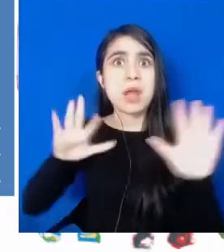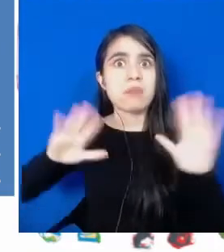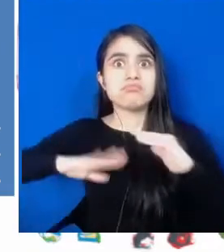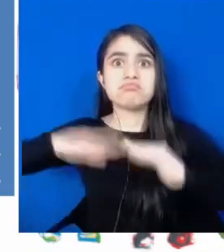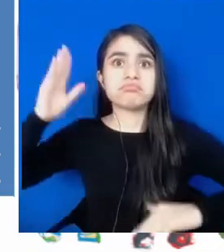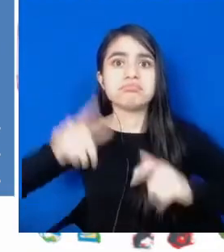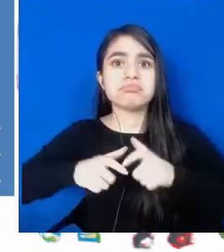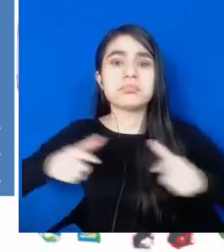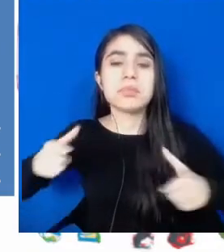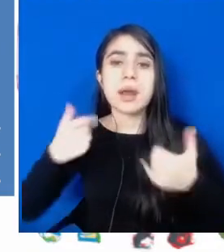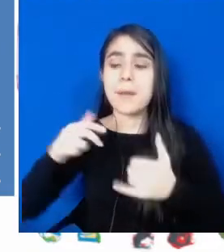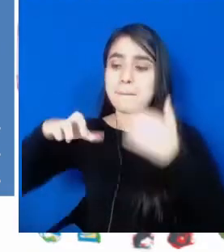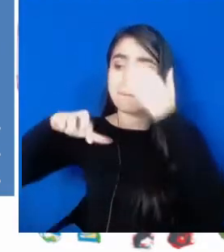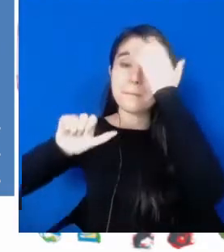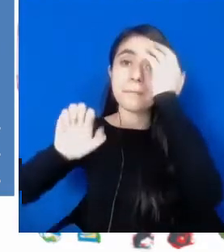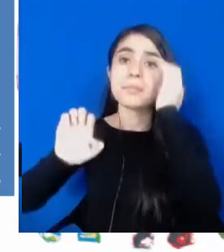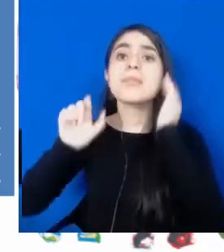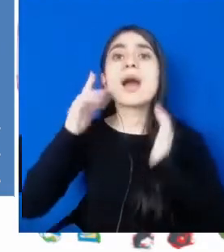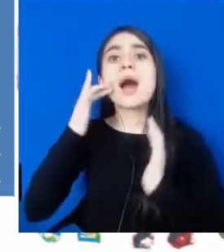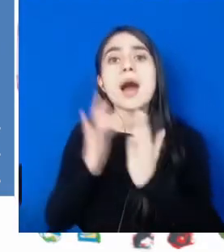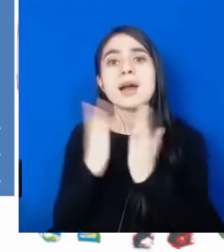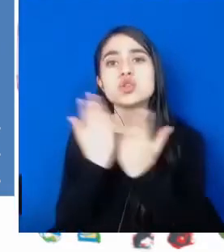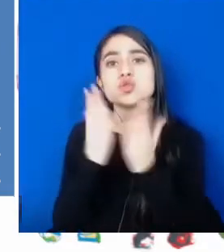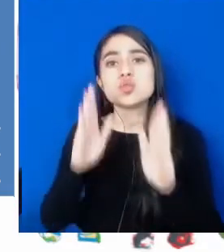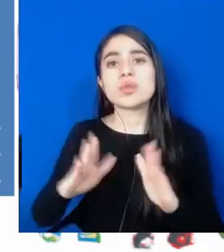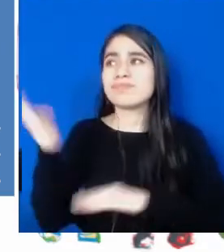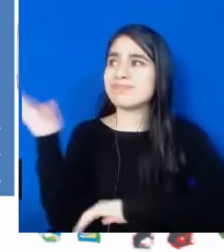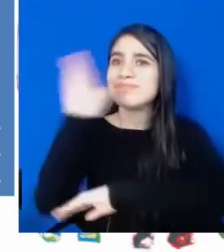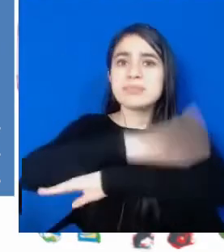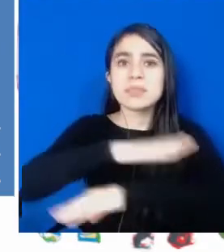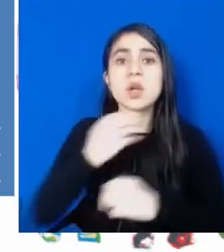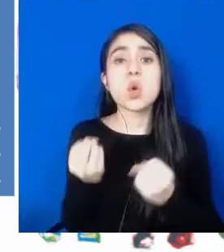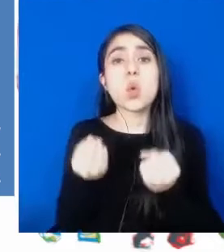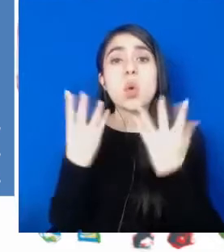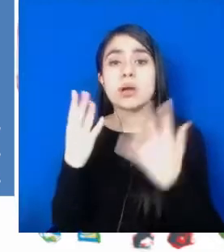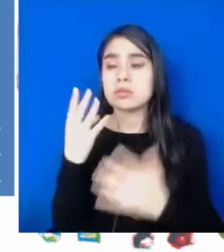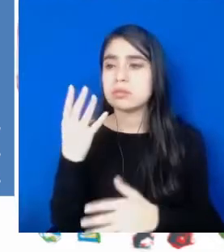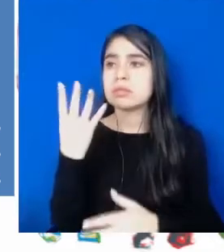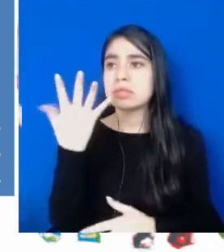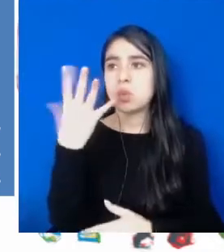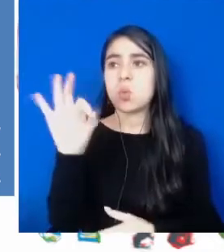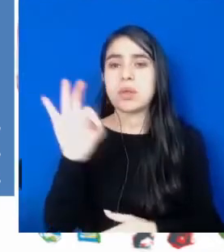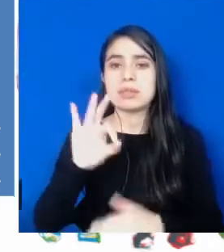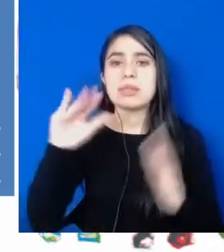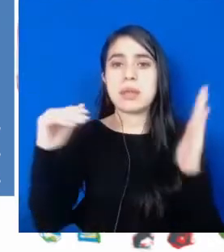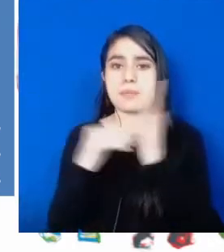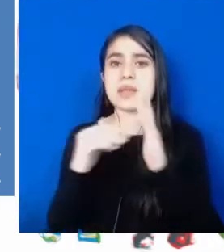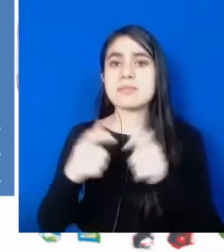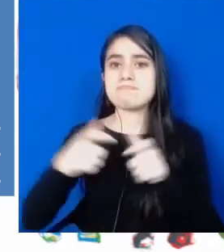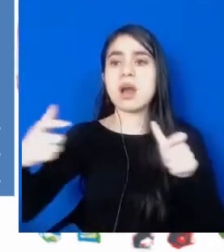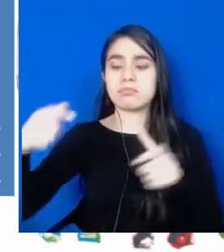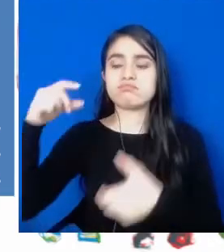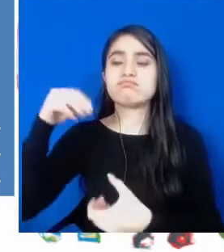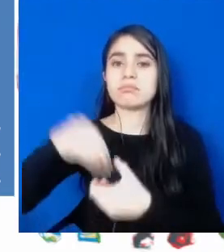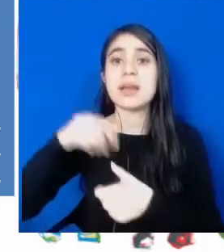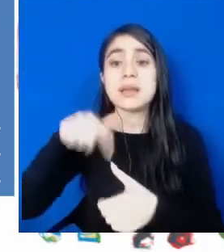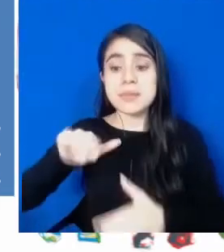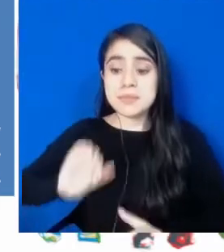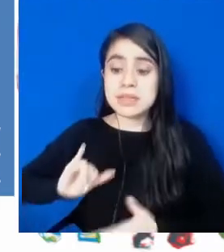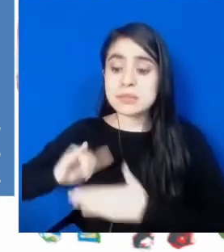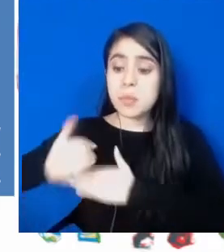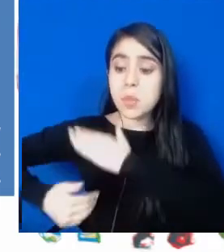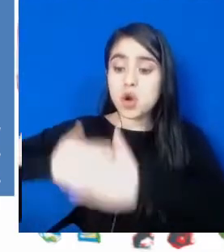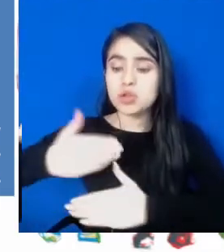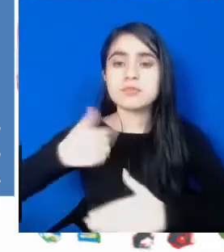El par para la jornada única aumentó en más de 50.000 y seguimos en